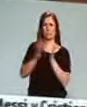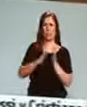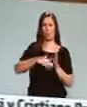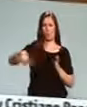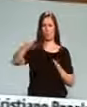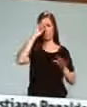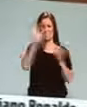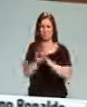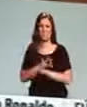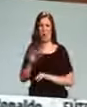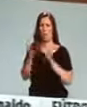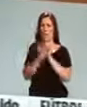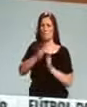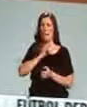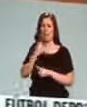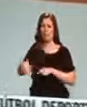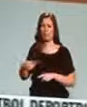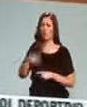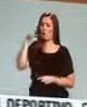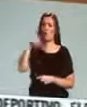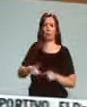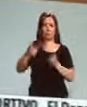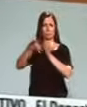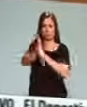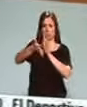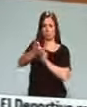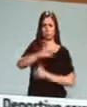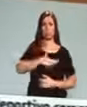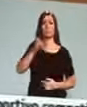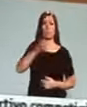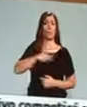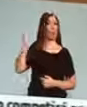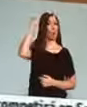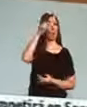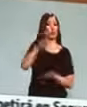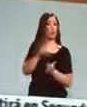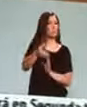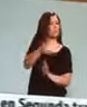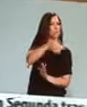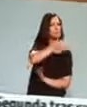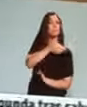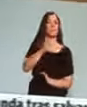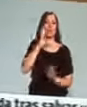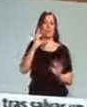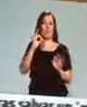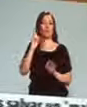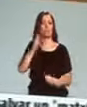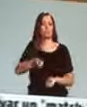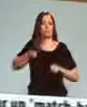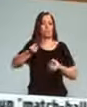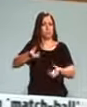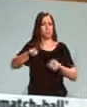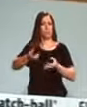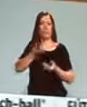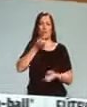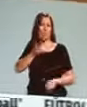equívocos o malentendidos que se hayan podido producir, ofrecer mi opinión sobre lo sucedido y, naturalmente, facilitar